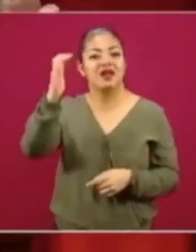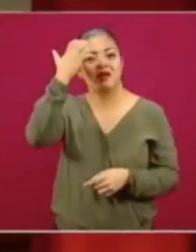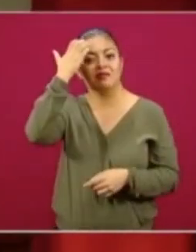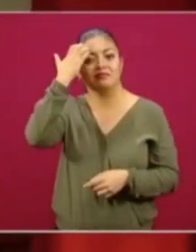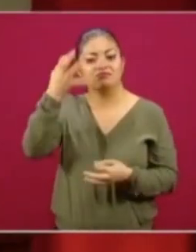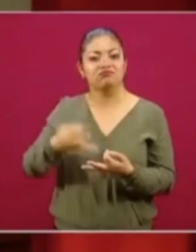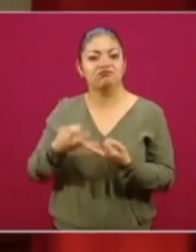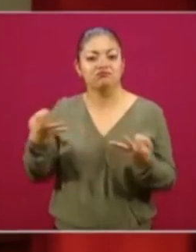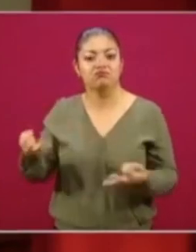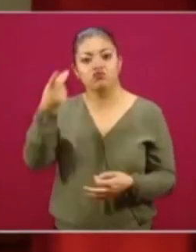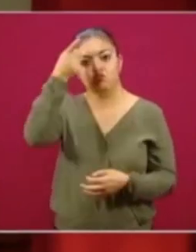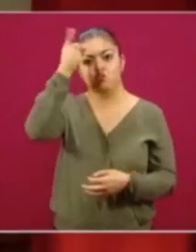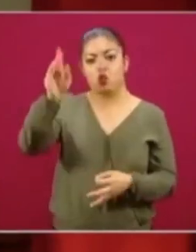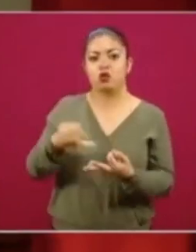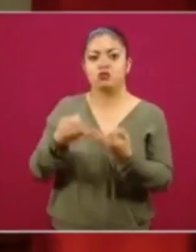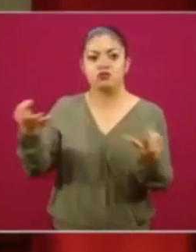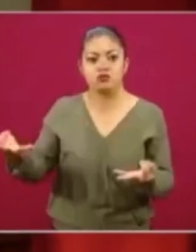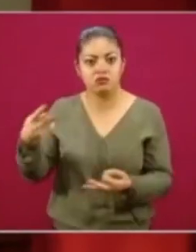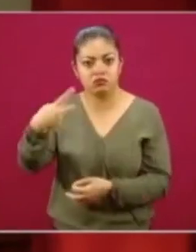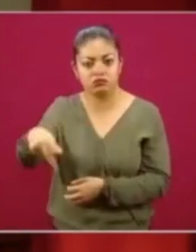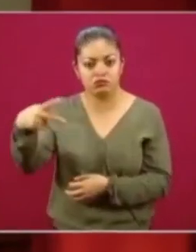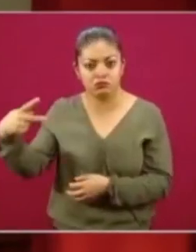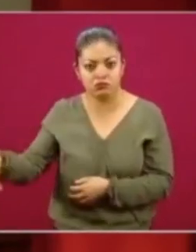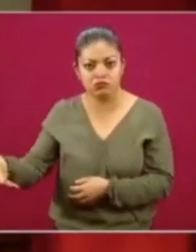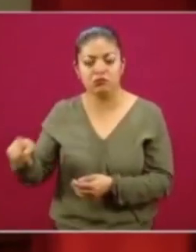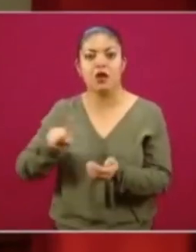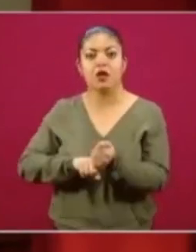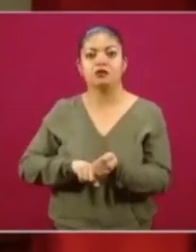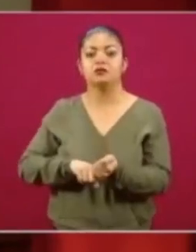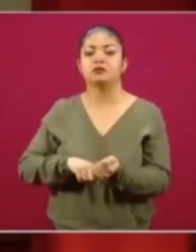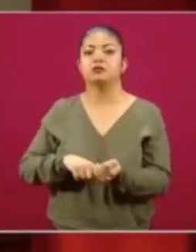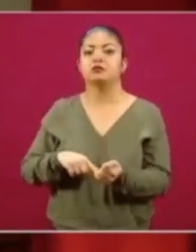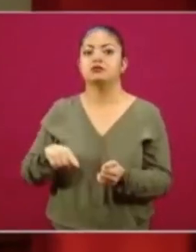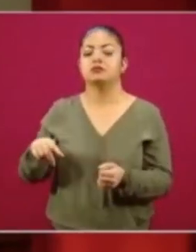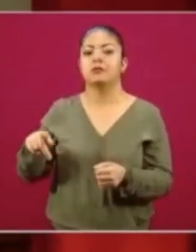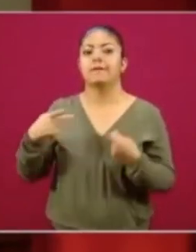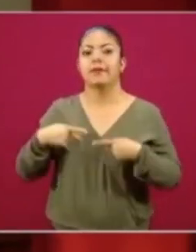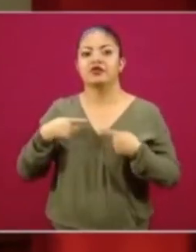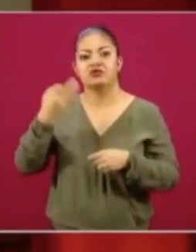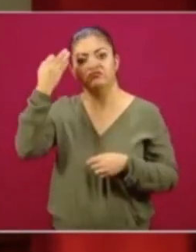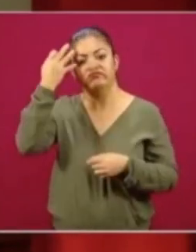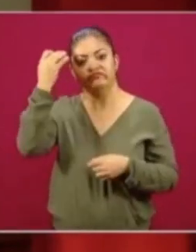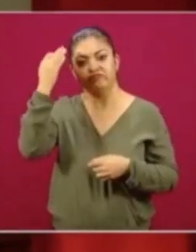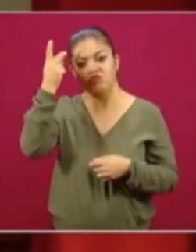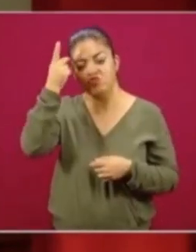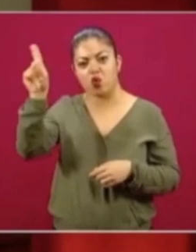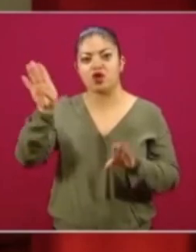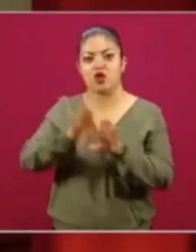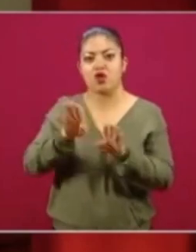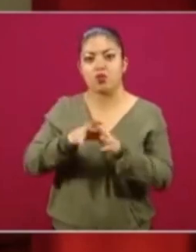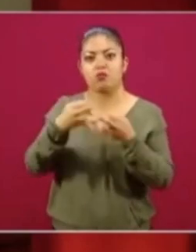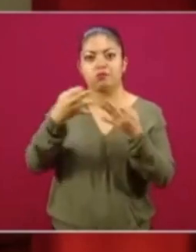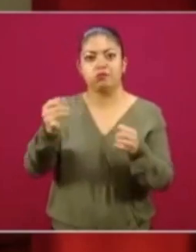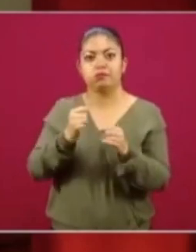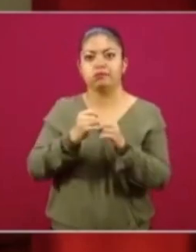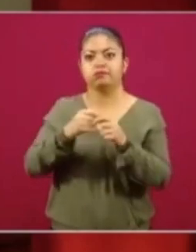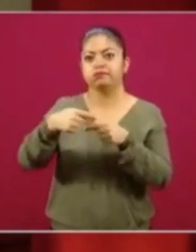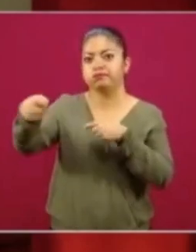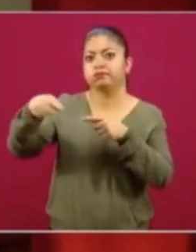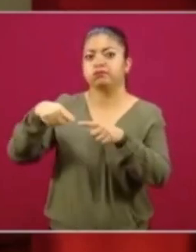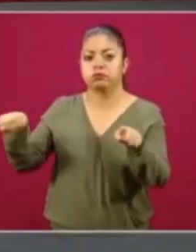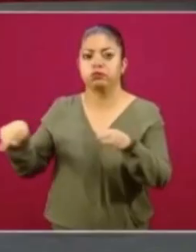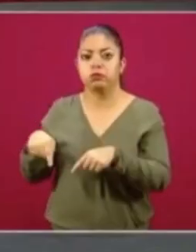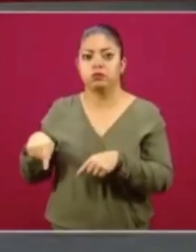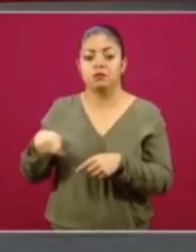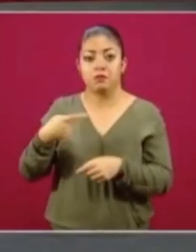el ejidatario, el comunero, el pequeño propietario, el que es responsable de esa tierra, pero también tiene